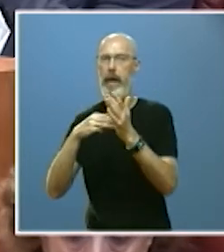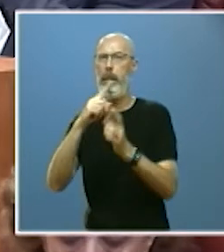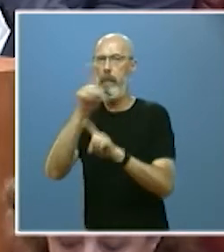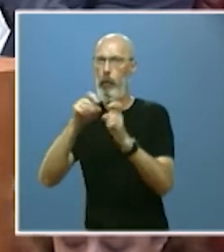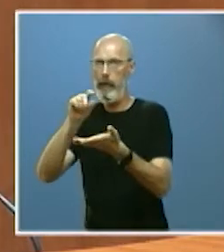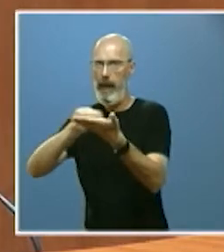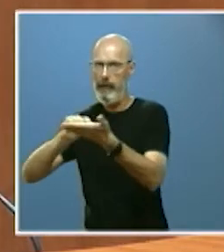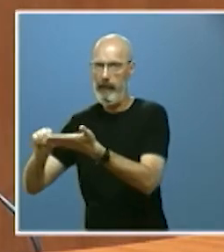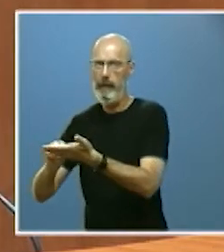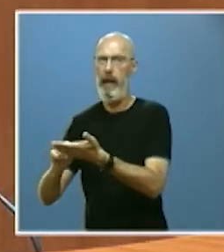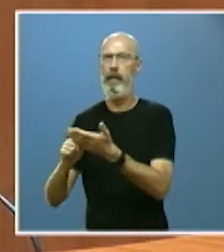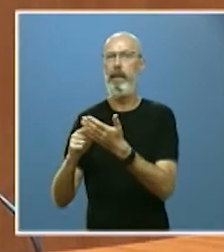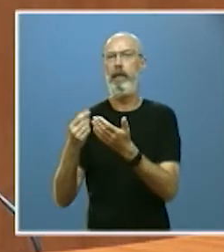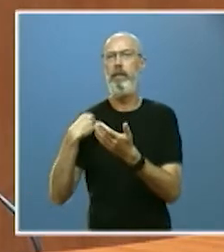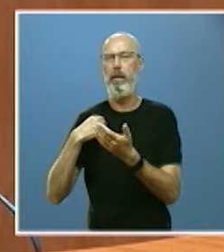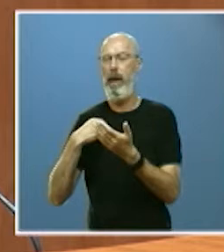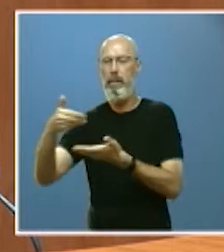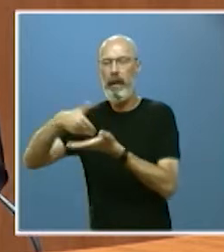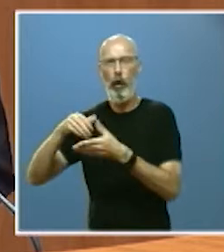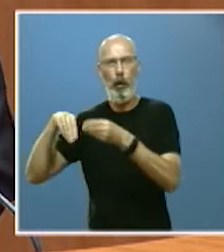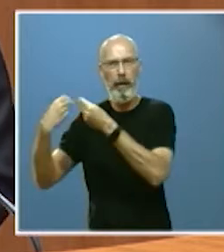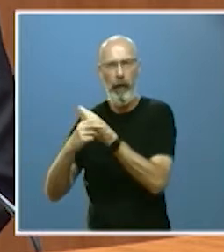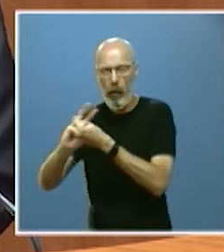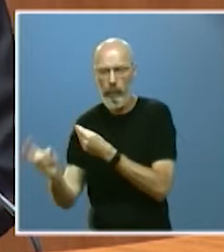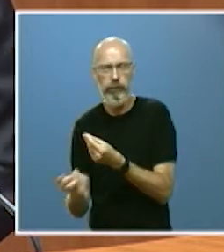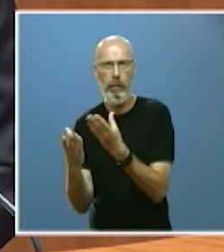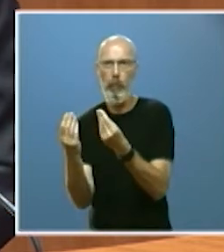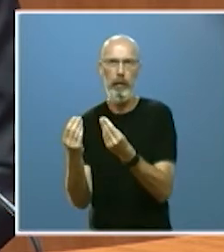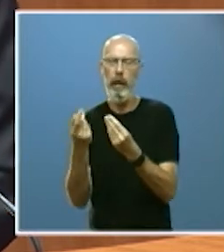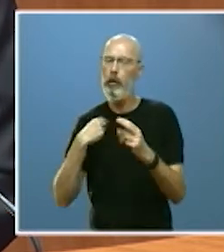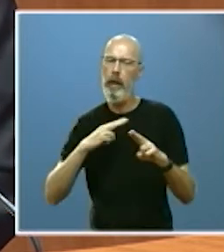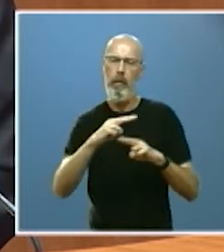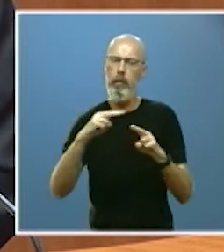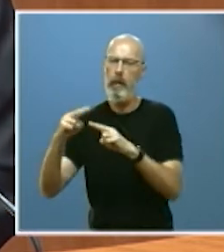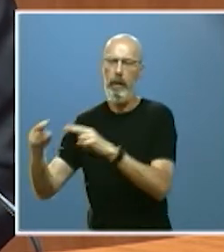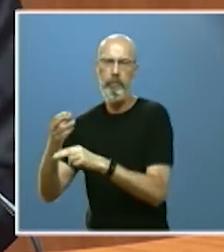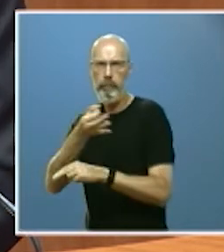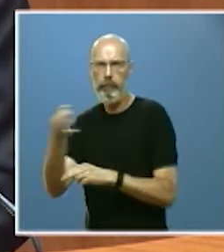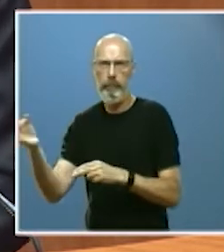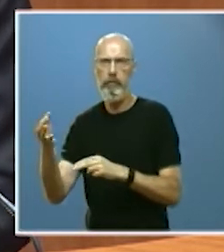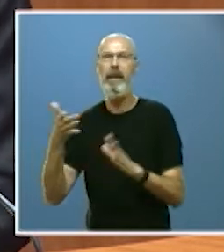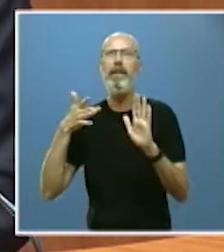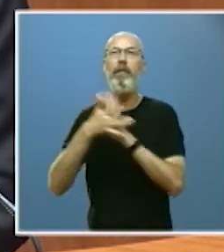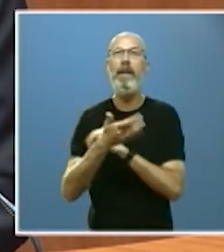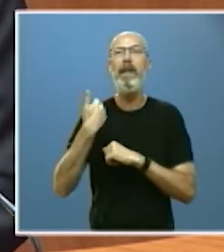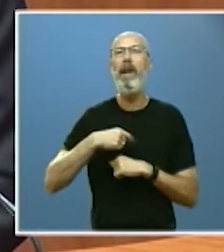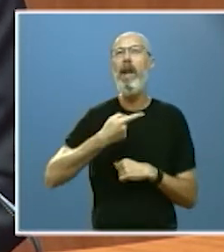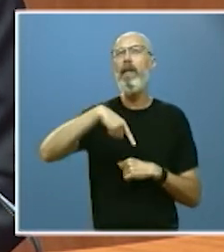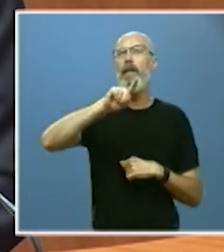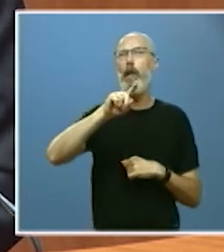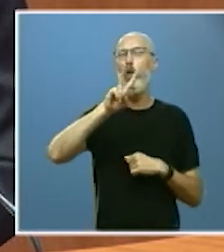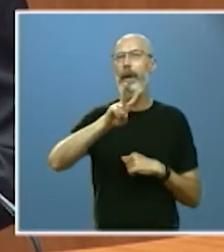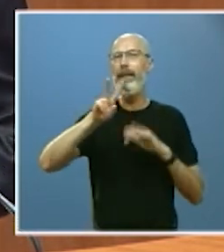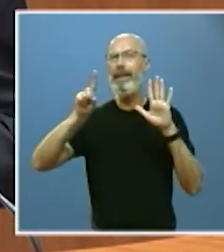.900 peticiones de documentación todo lo cual representa un enorme aumento del 126